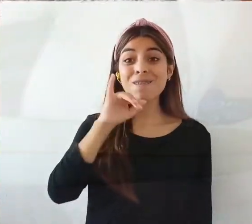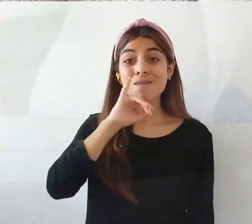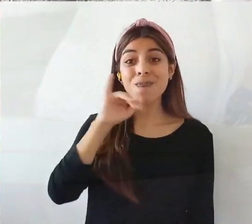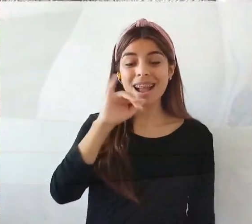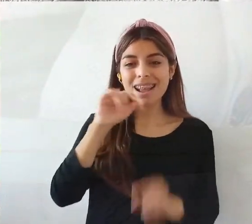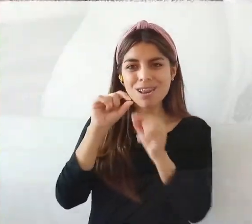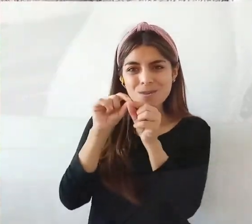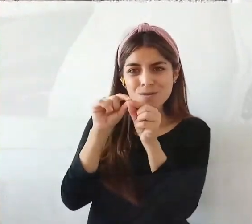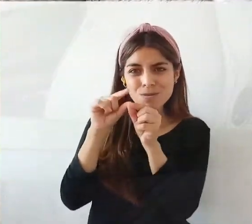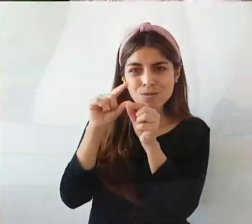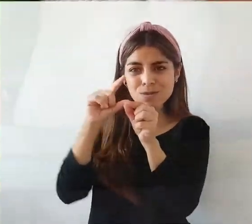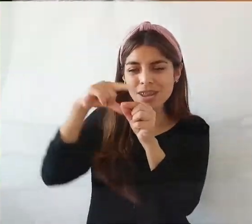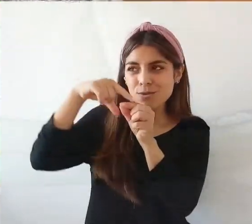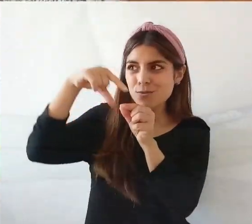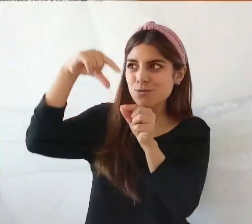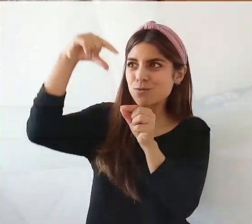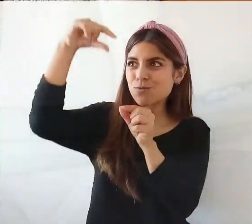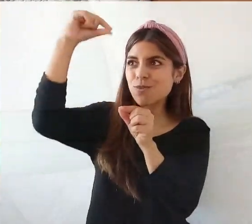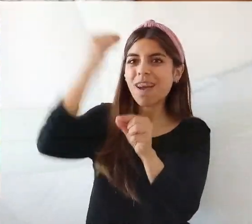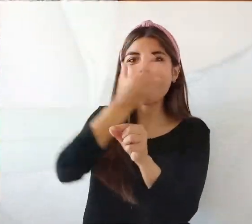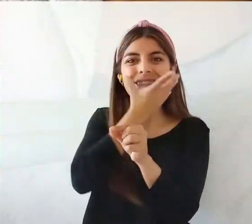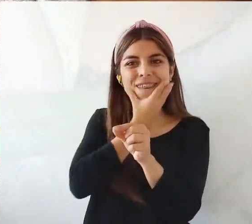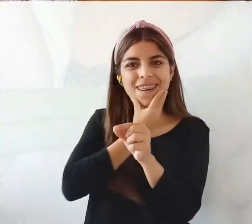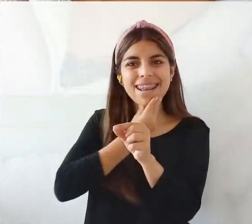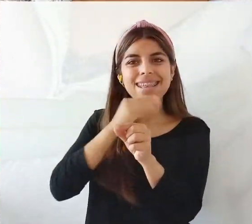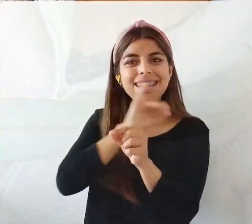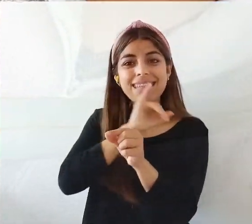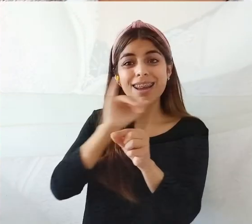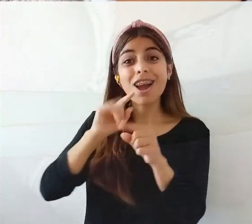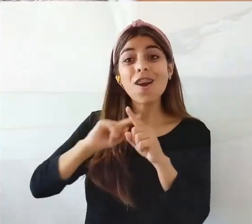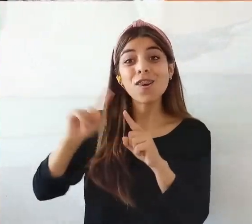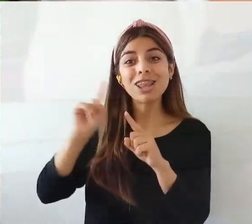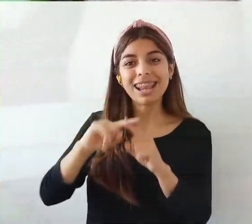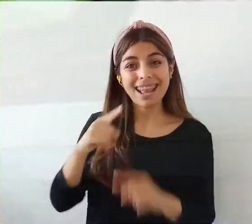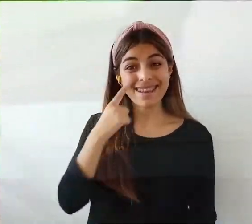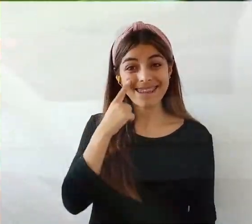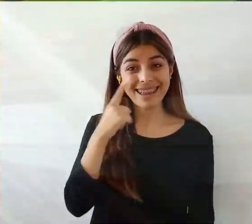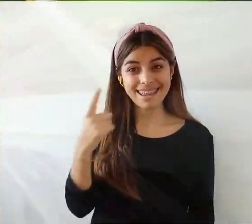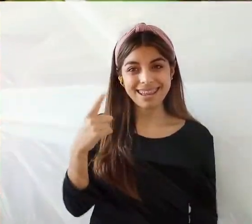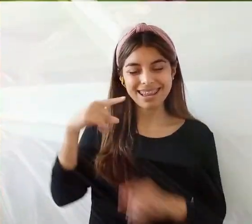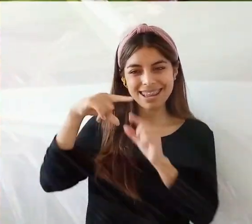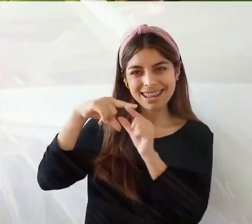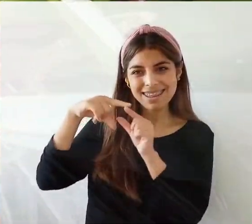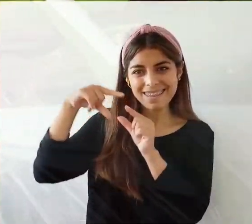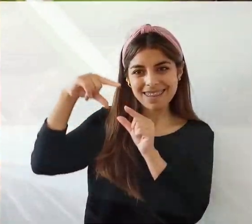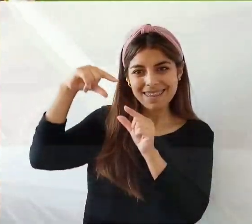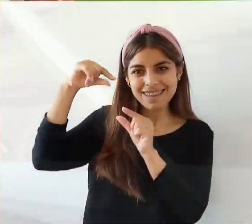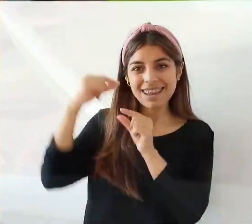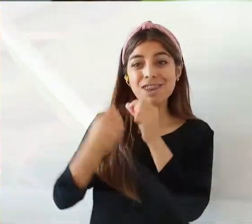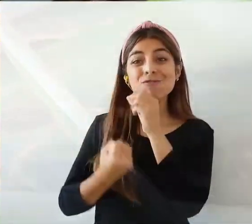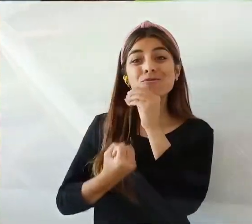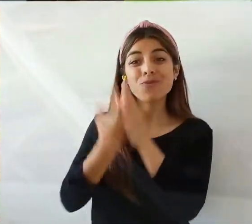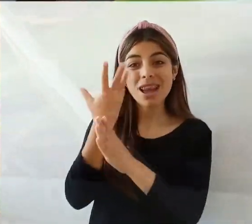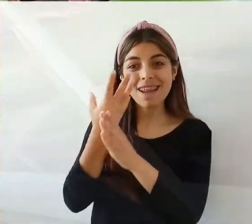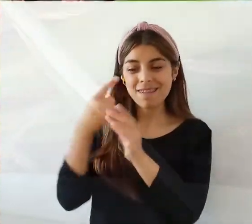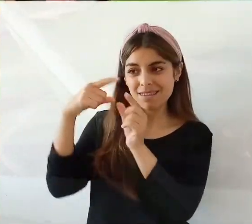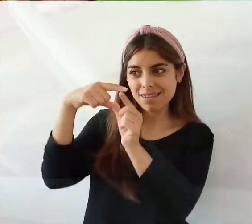les pueden hacer bonito para arriba. Acá tenemos otra, ¿eh? Que está saliendo renuevo.